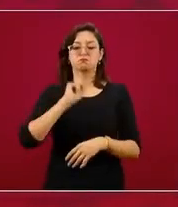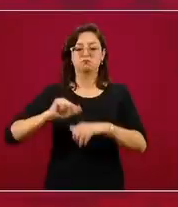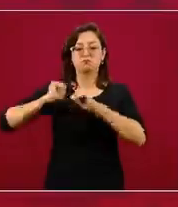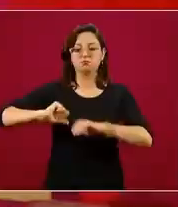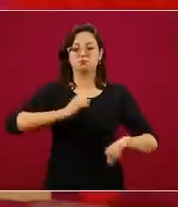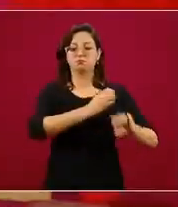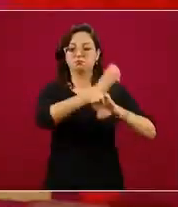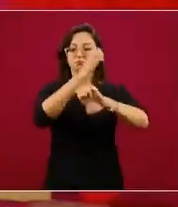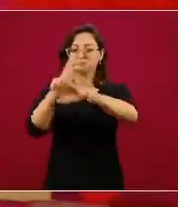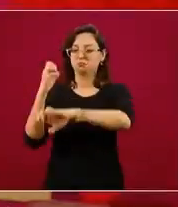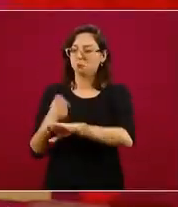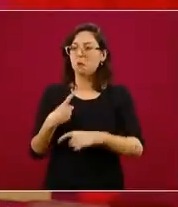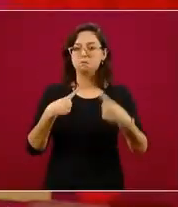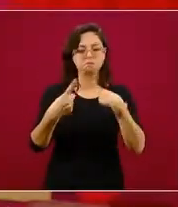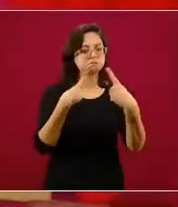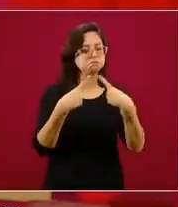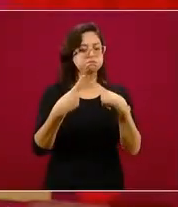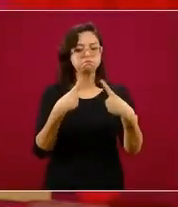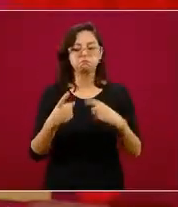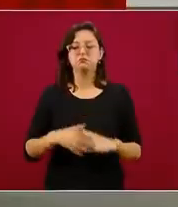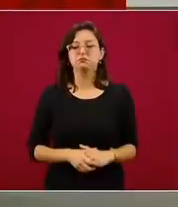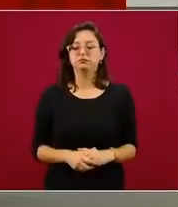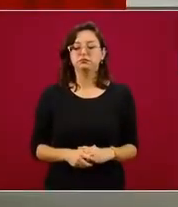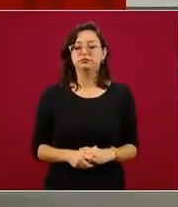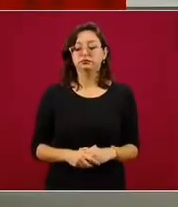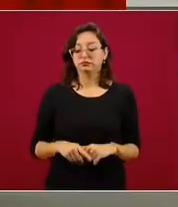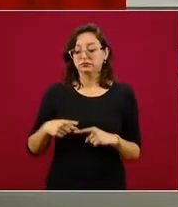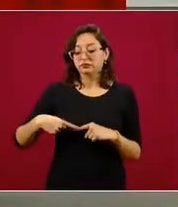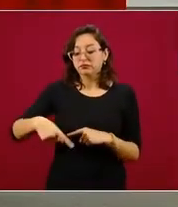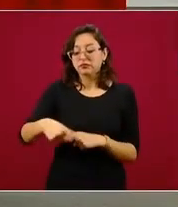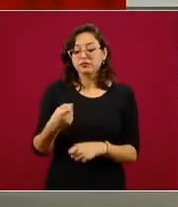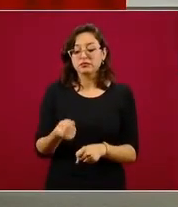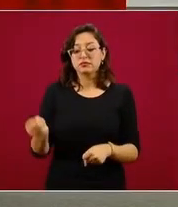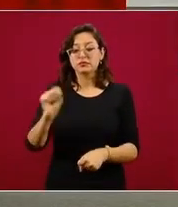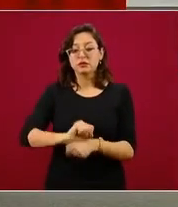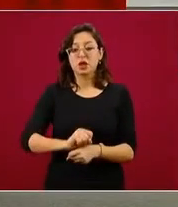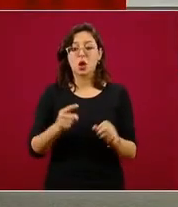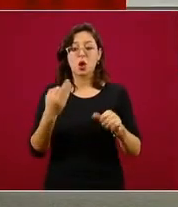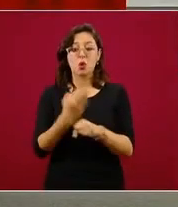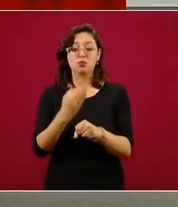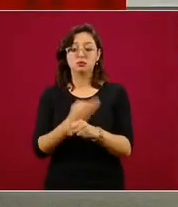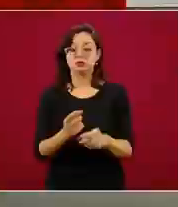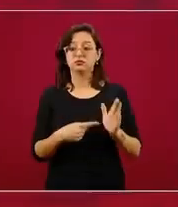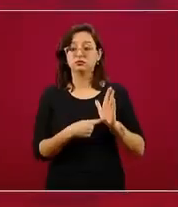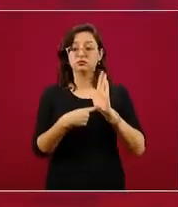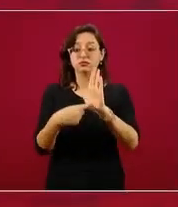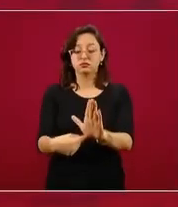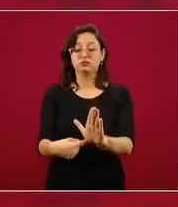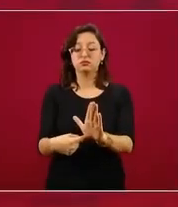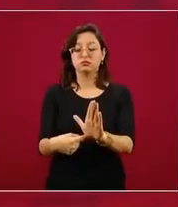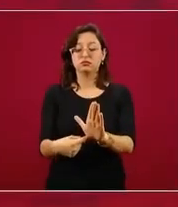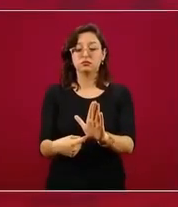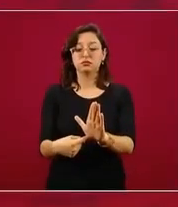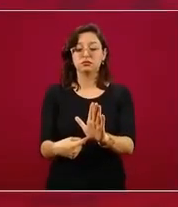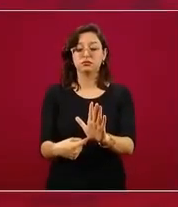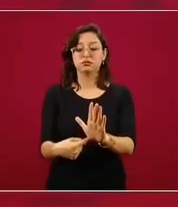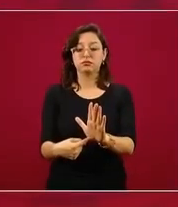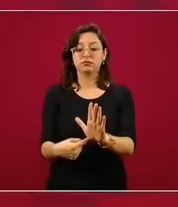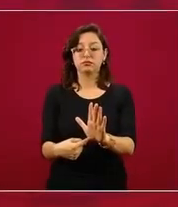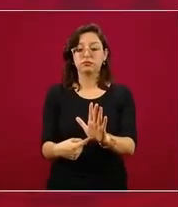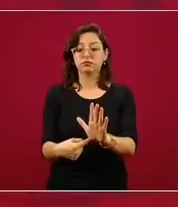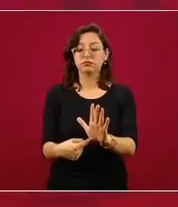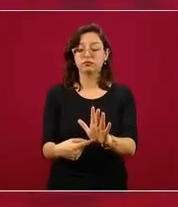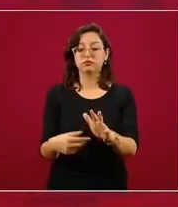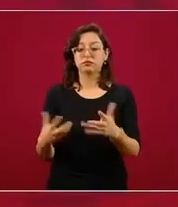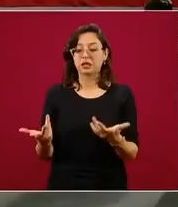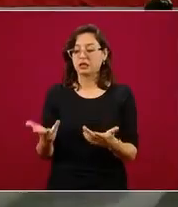estatales. Respecto a esta semana, el semáforo que ahora estamos presentando, en la más